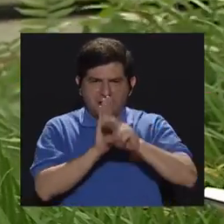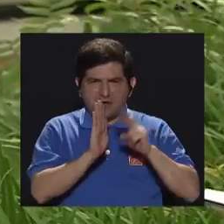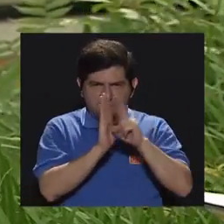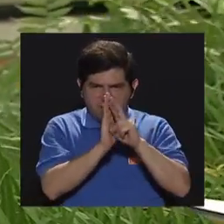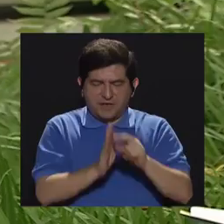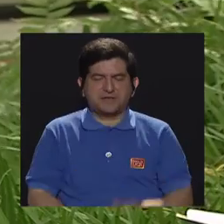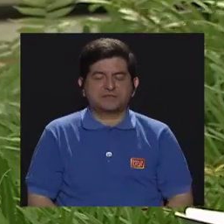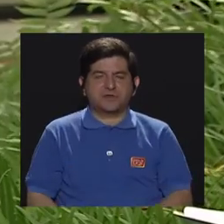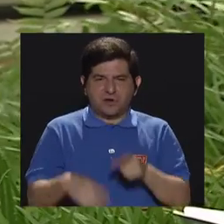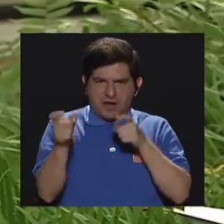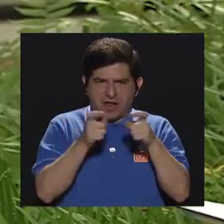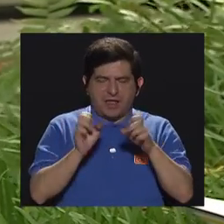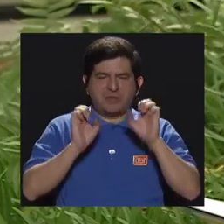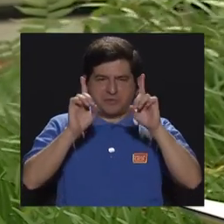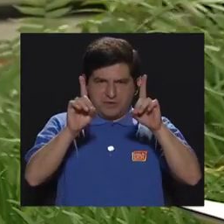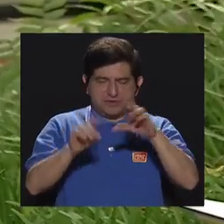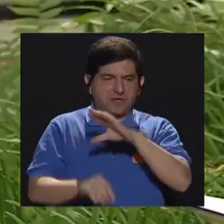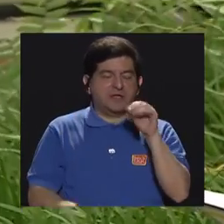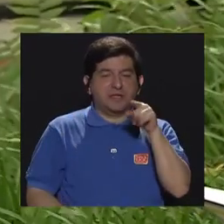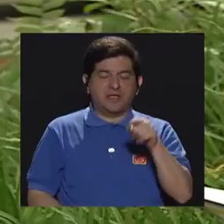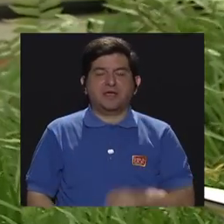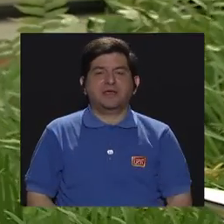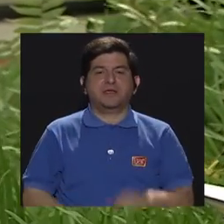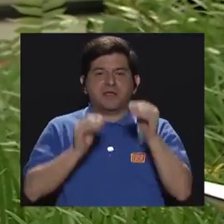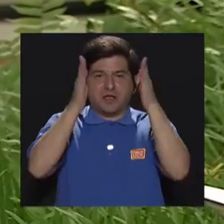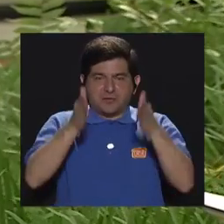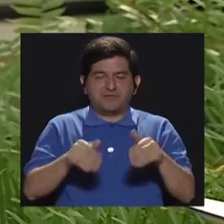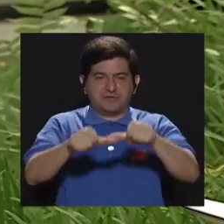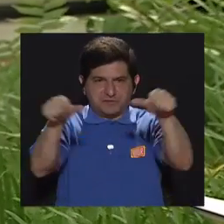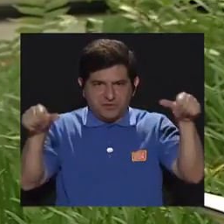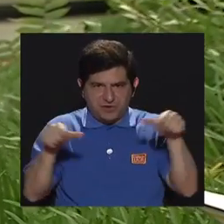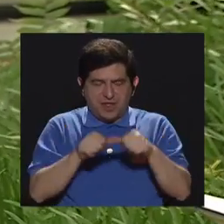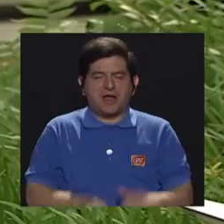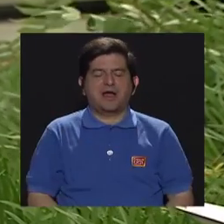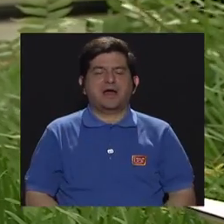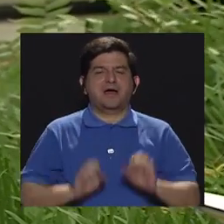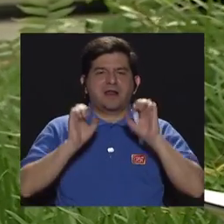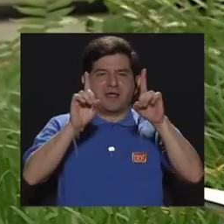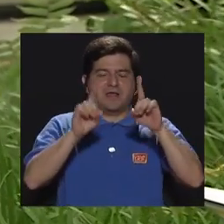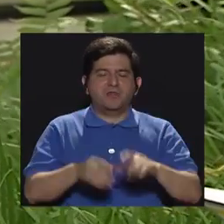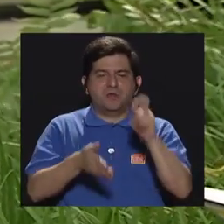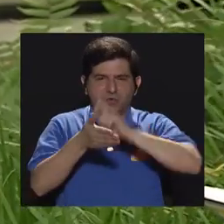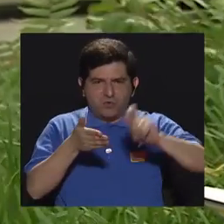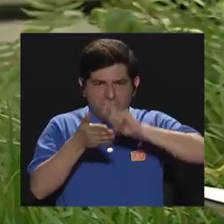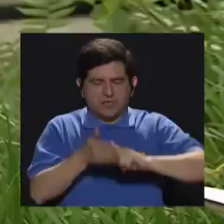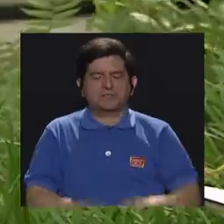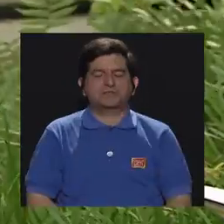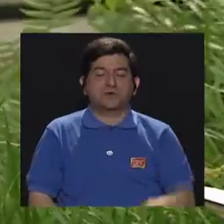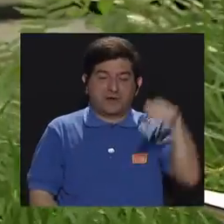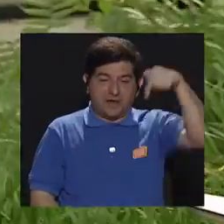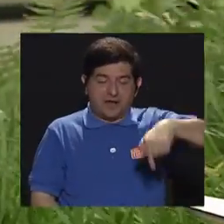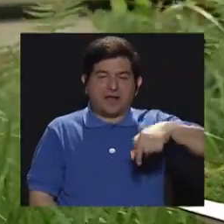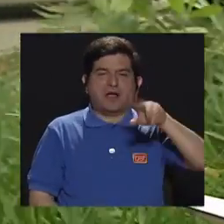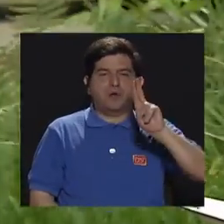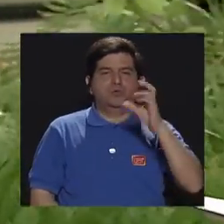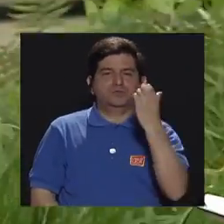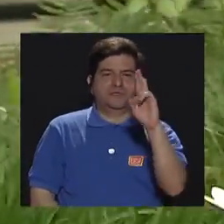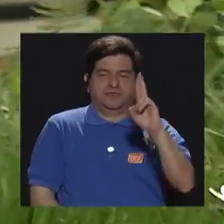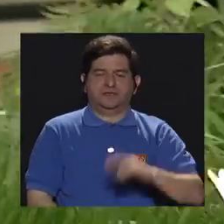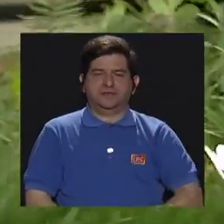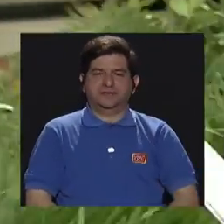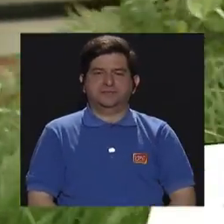en administración educativa, y trabaja como docente en la sección de educación primaria de la Universidad de Costa Rica.